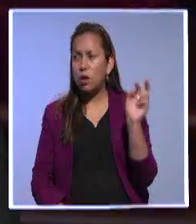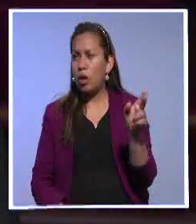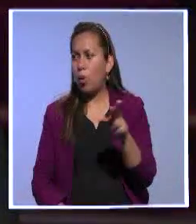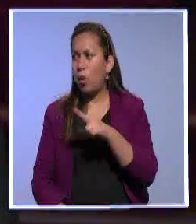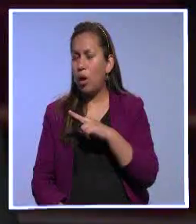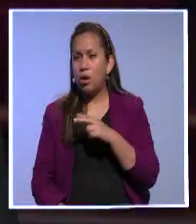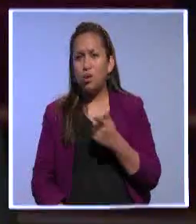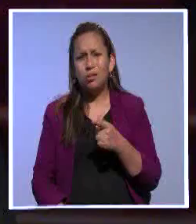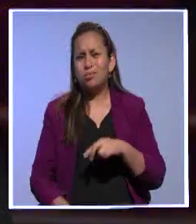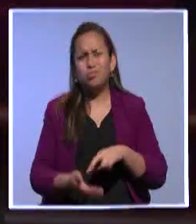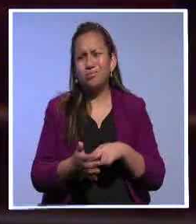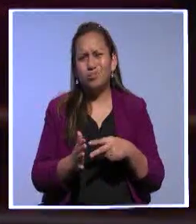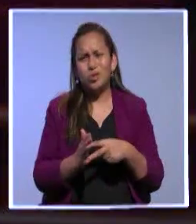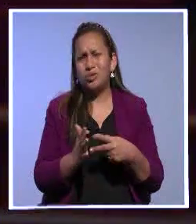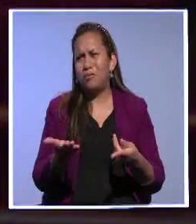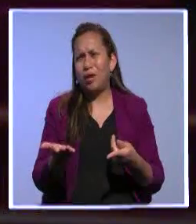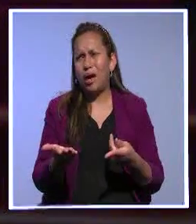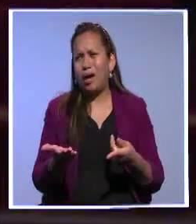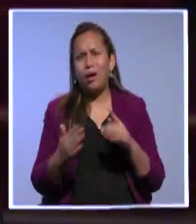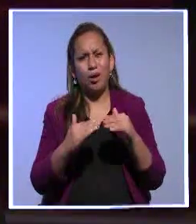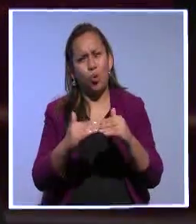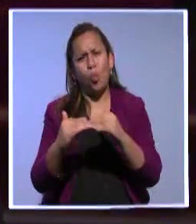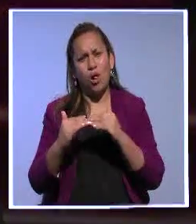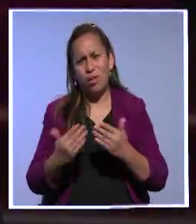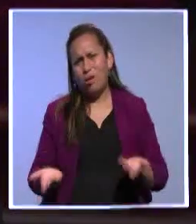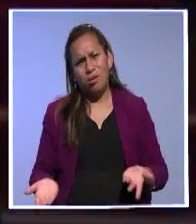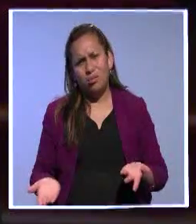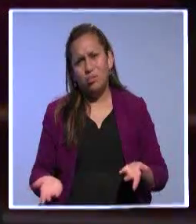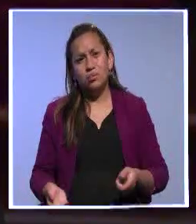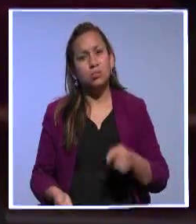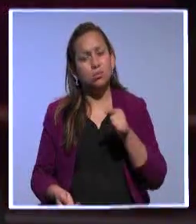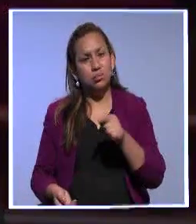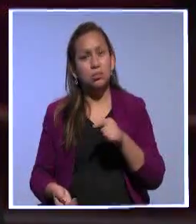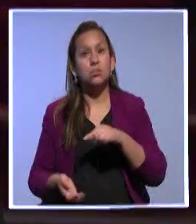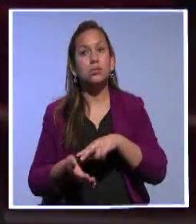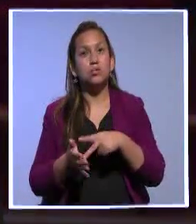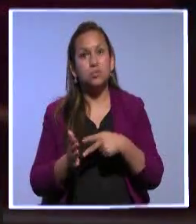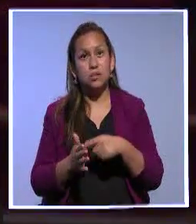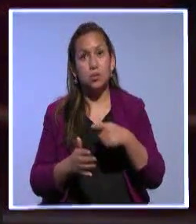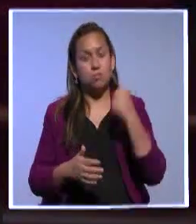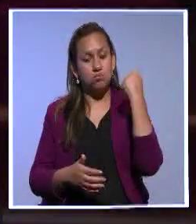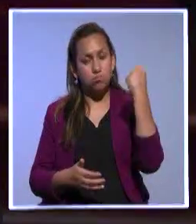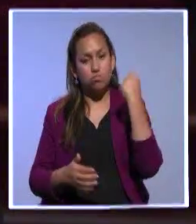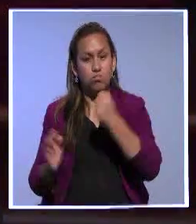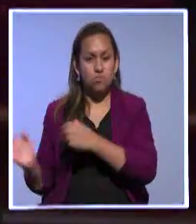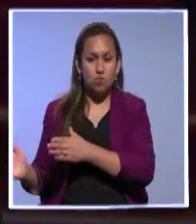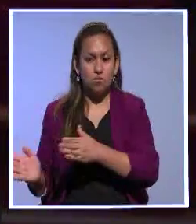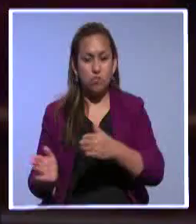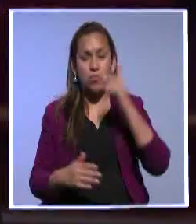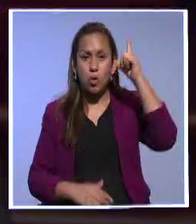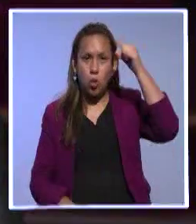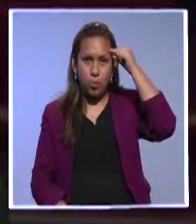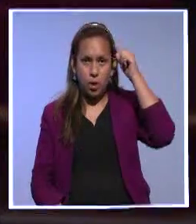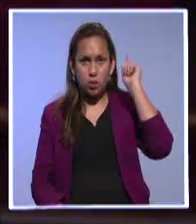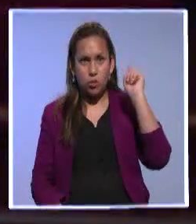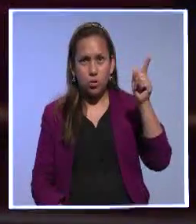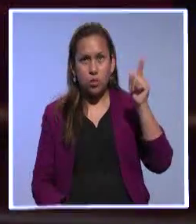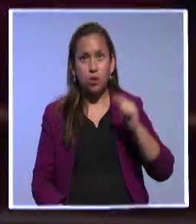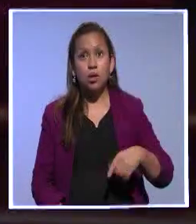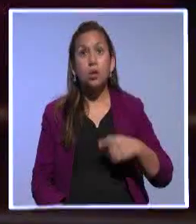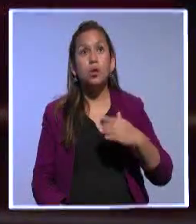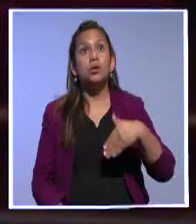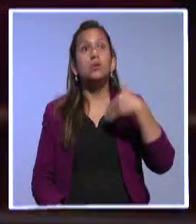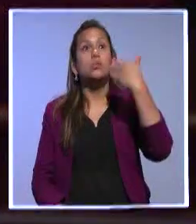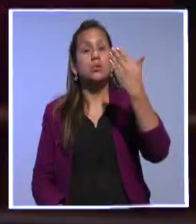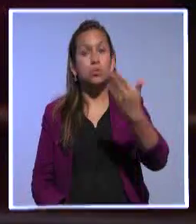la fuerza de los votos tiene que ser consistente en función de un programa de gobierno. Lo que a mí sí me daría miedo, frente al próximo